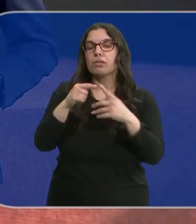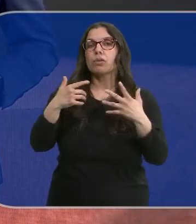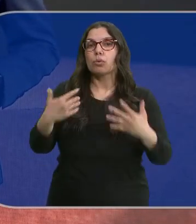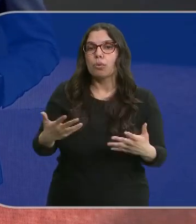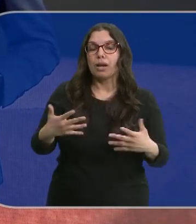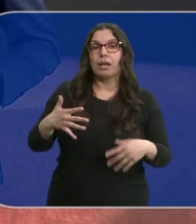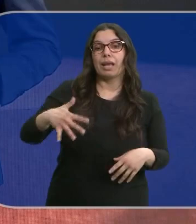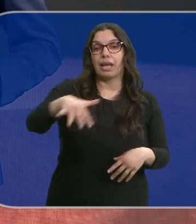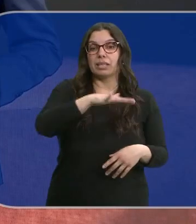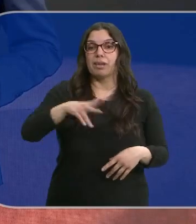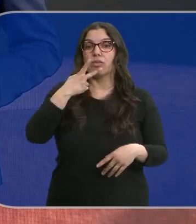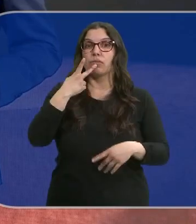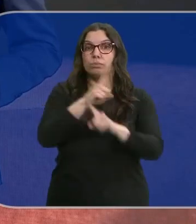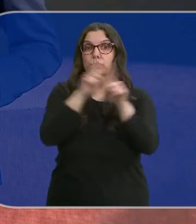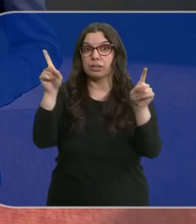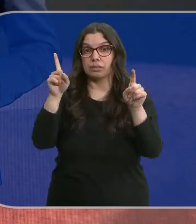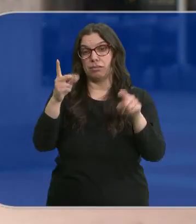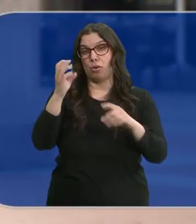ampliar los espacios libres de humo.